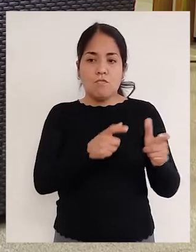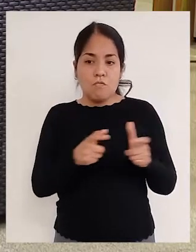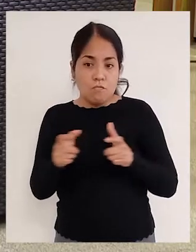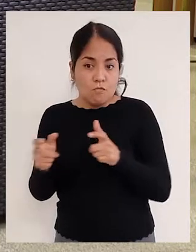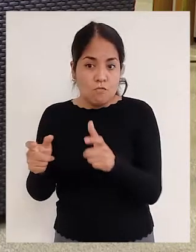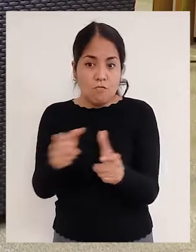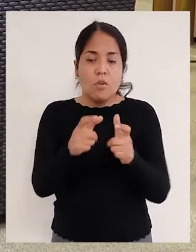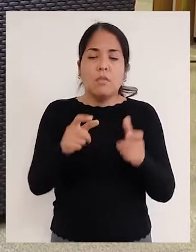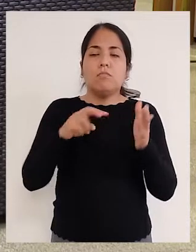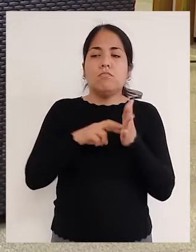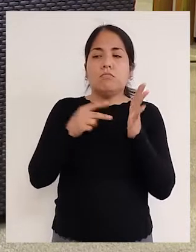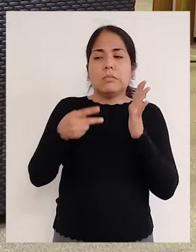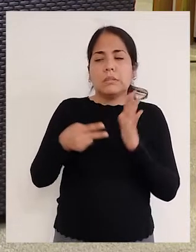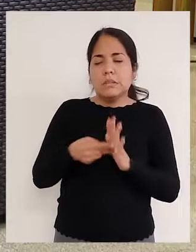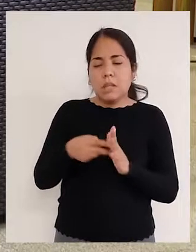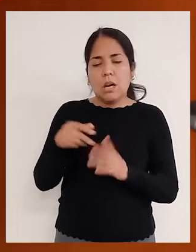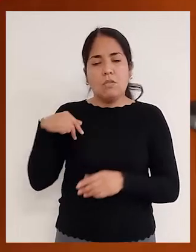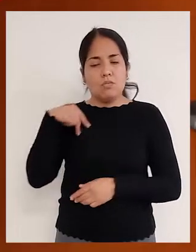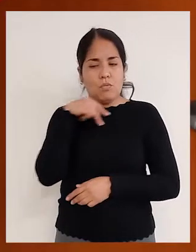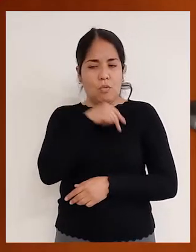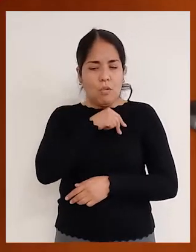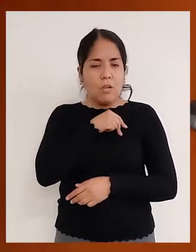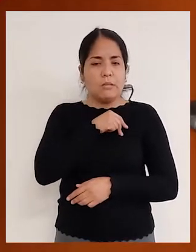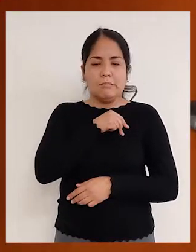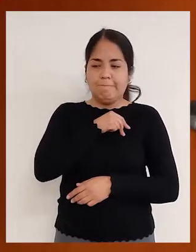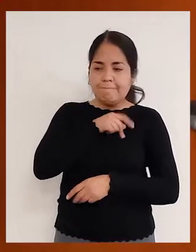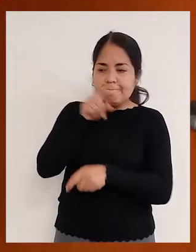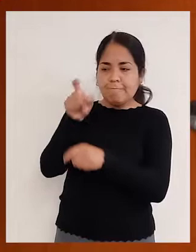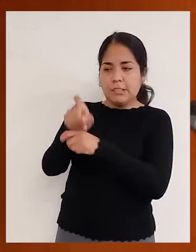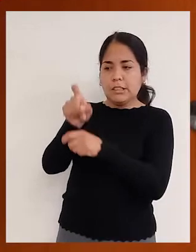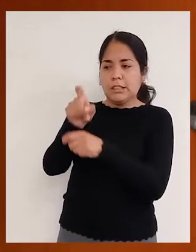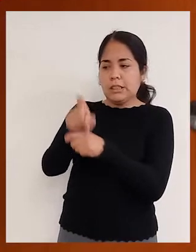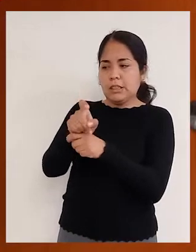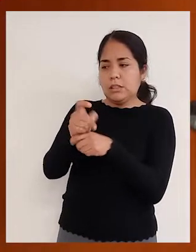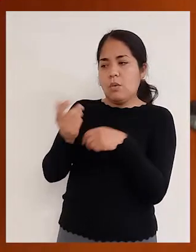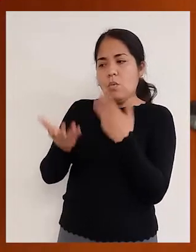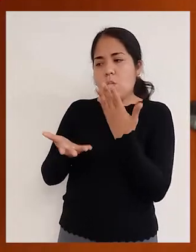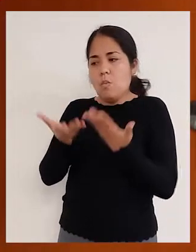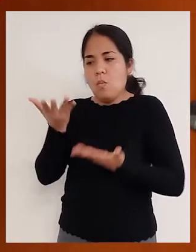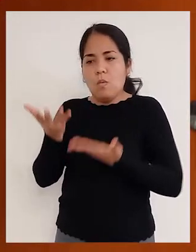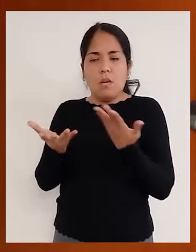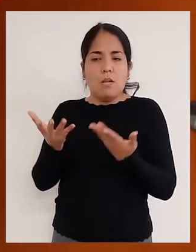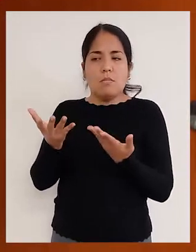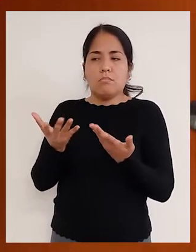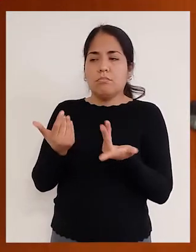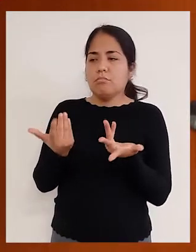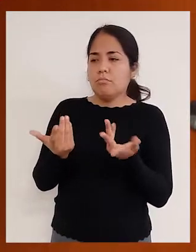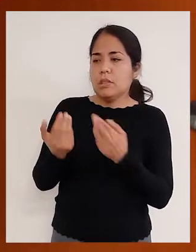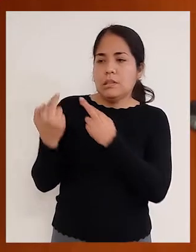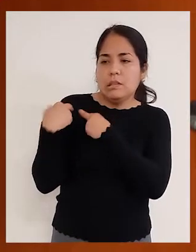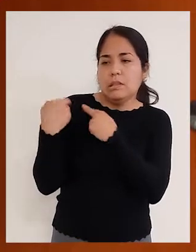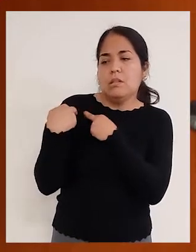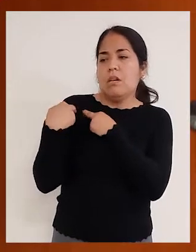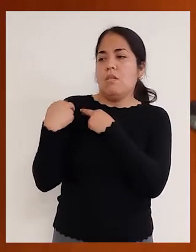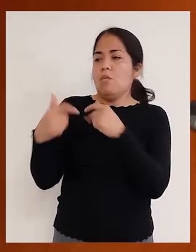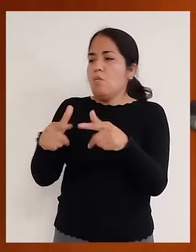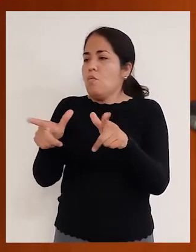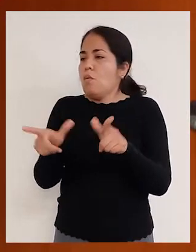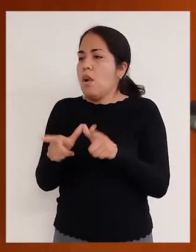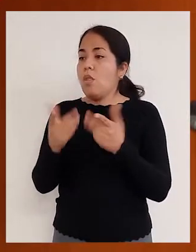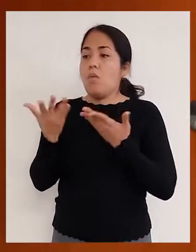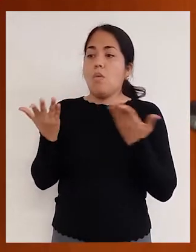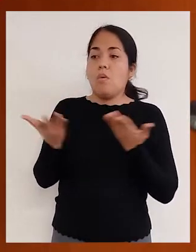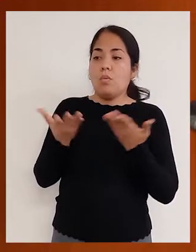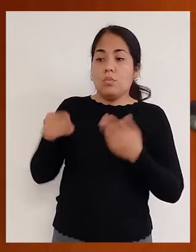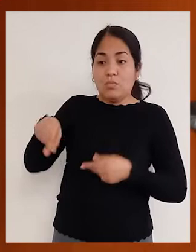módulo de fiscalización, en donde nosotros allí les enseñamos cuáles puedan ser esas actuaciones y cuáles son esos